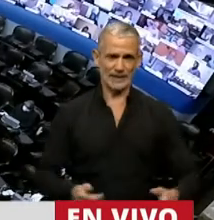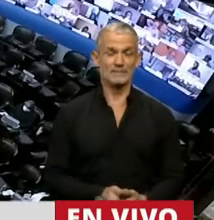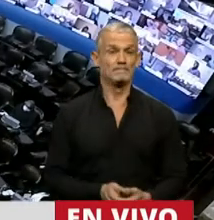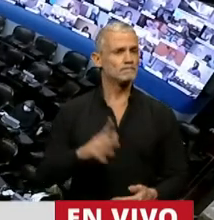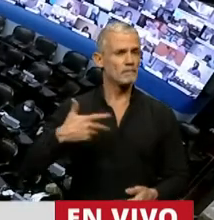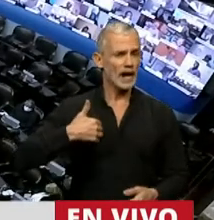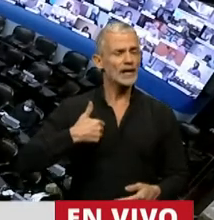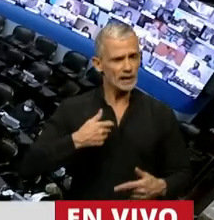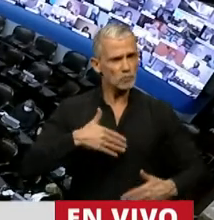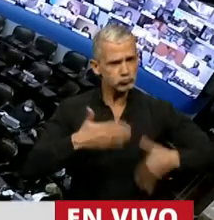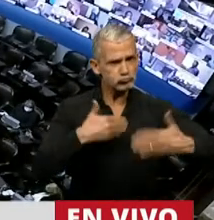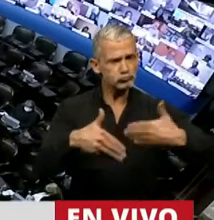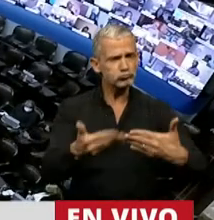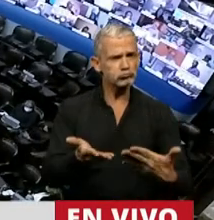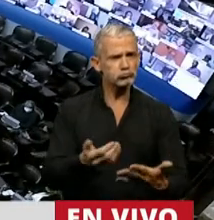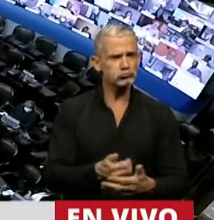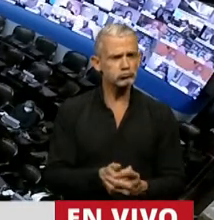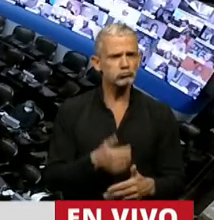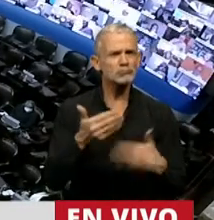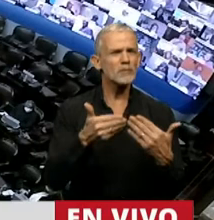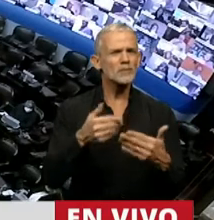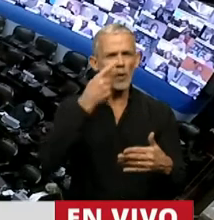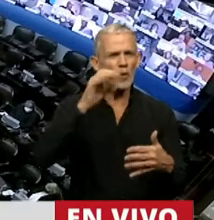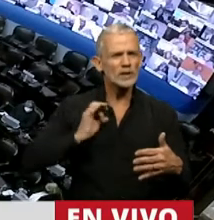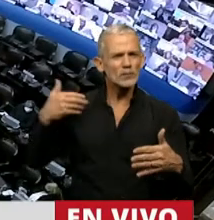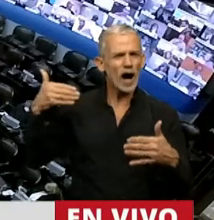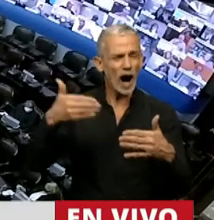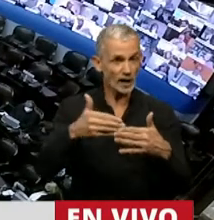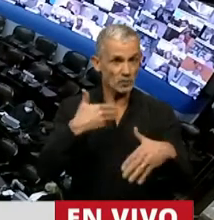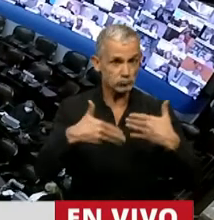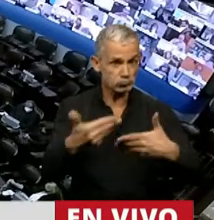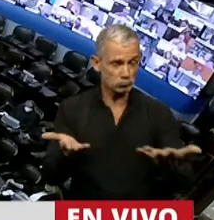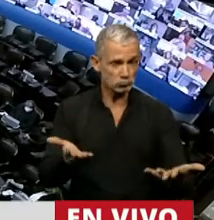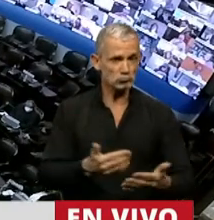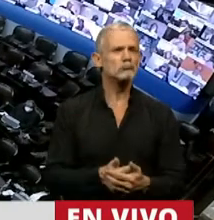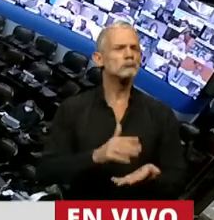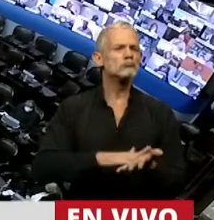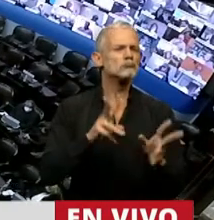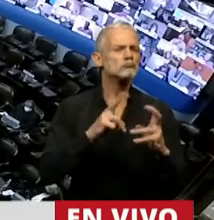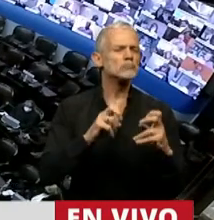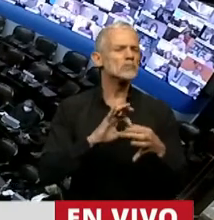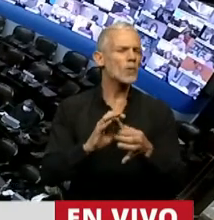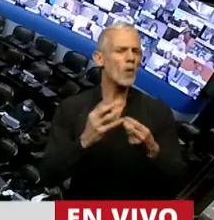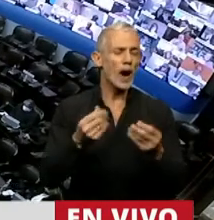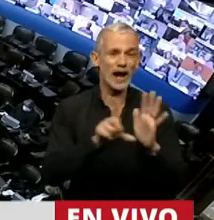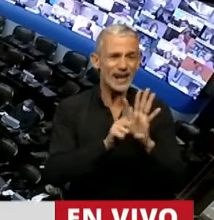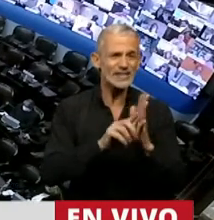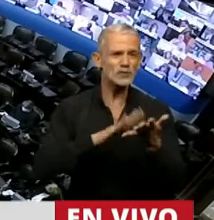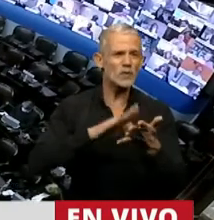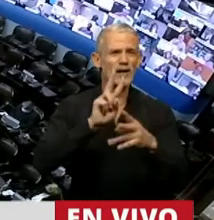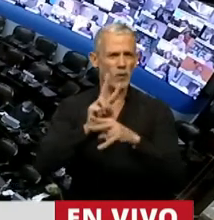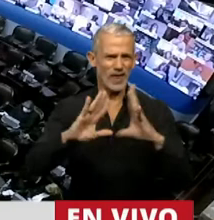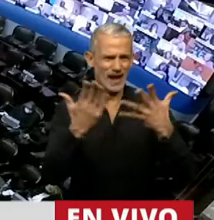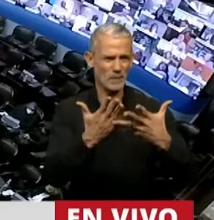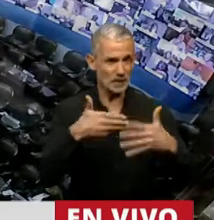Argentina avanzó mucho en estos últimos años, en su legislación ambiental,